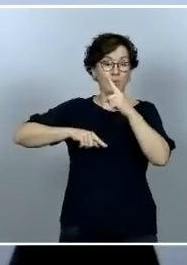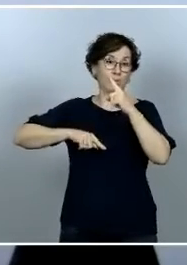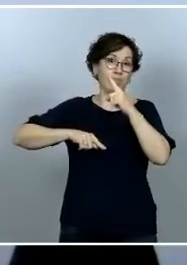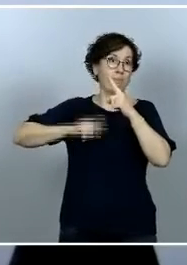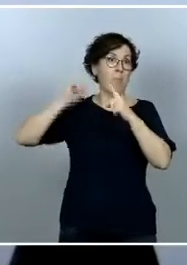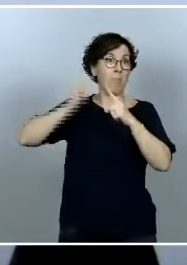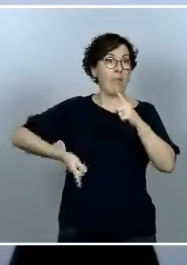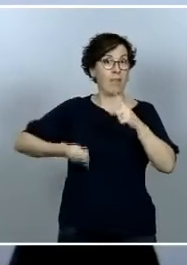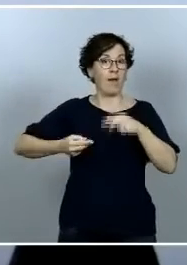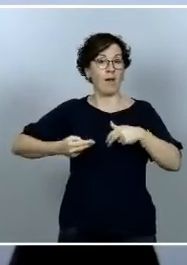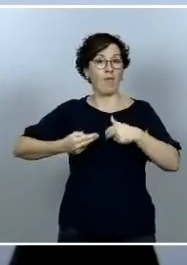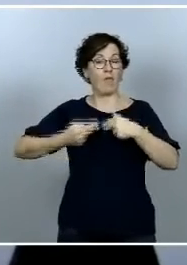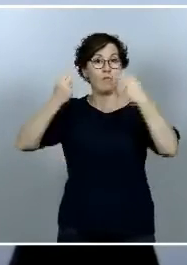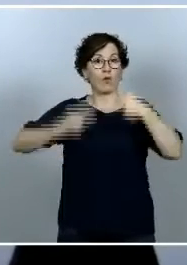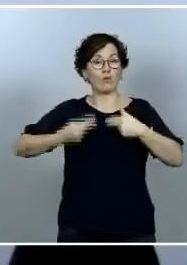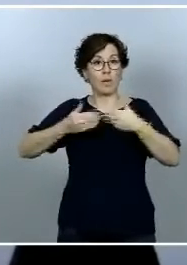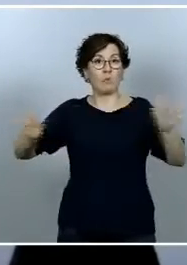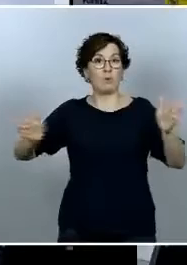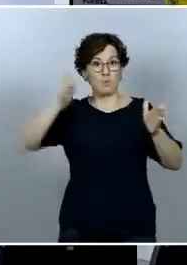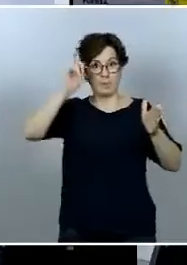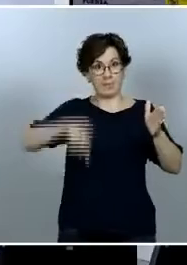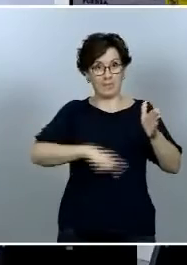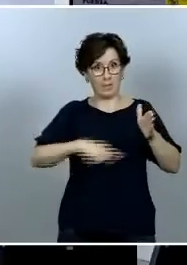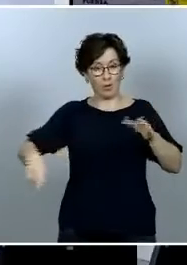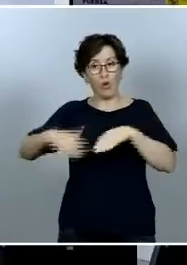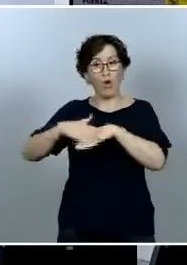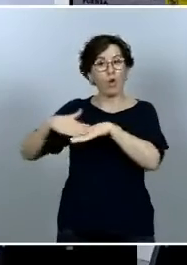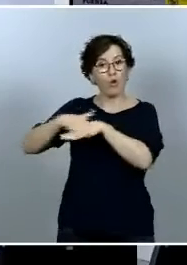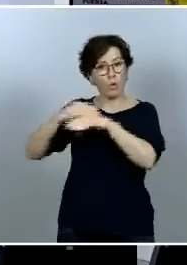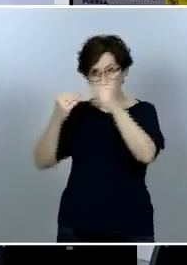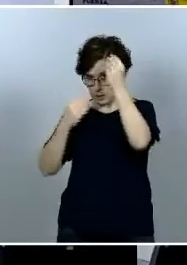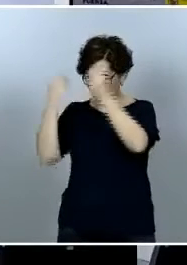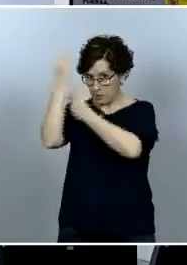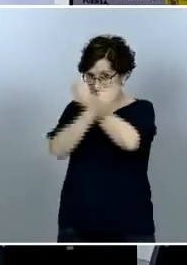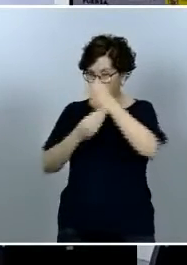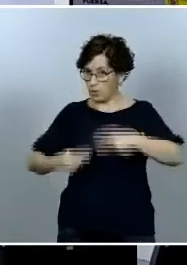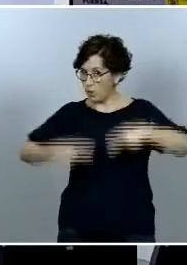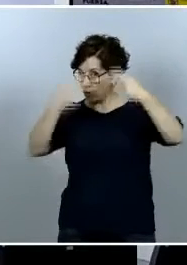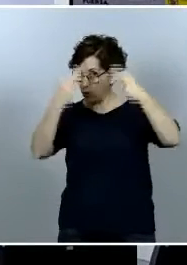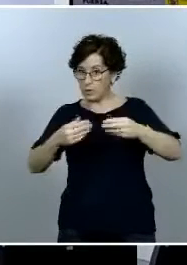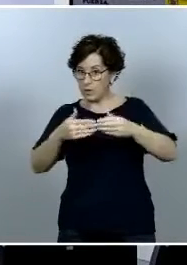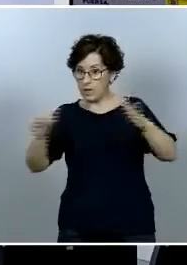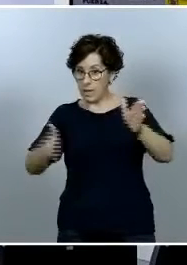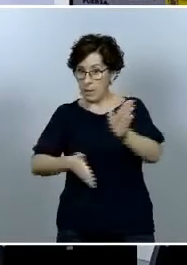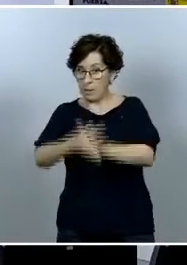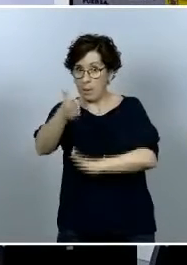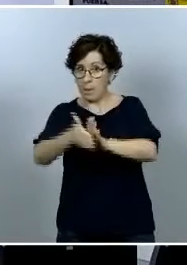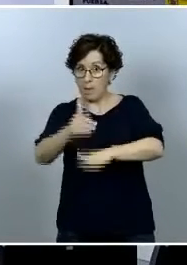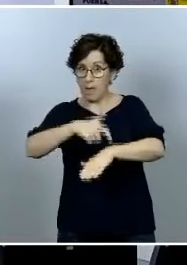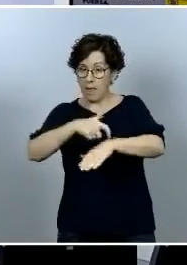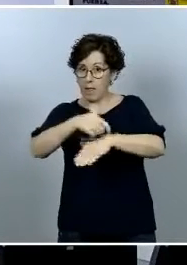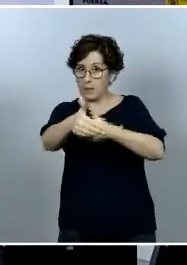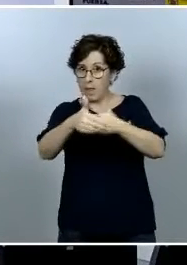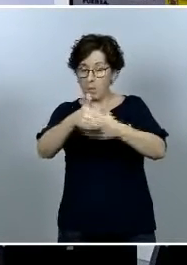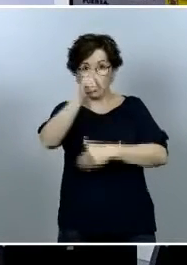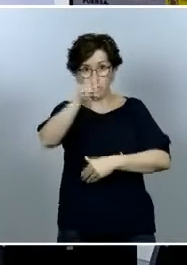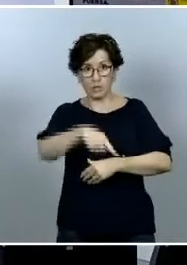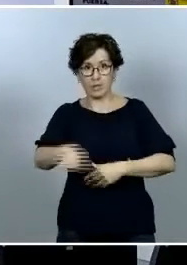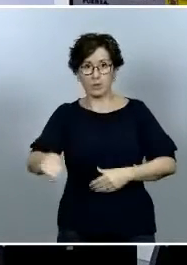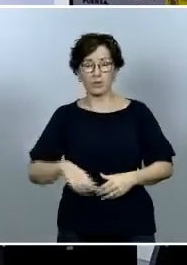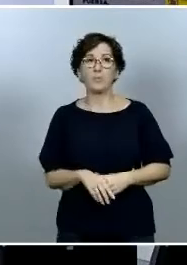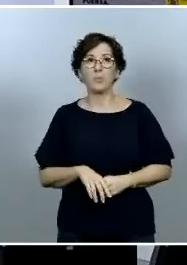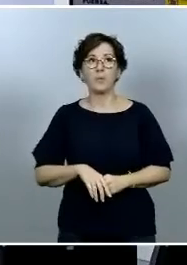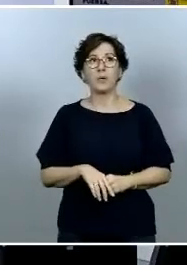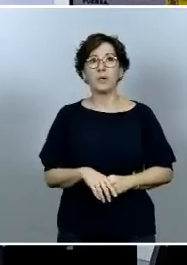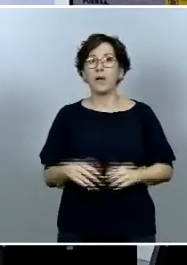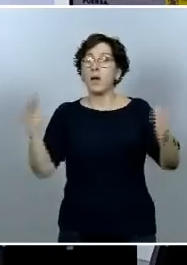No sé si el gobierno se plantea abrir la frontera en un corto espacio de tiempo No sé si ha habido ya también contactos